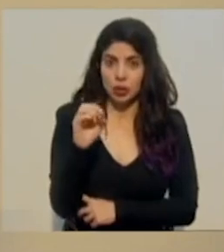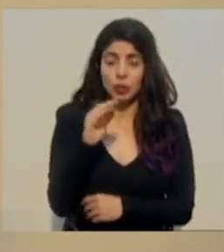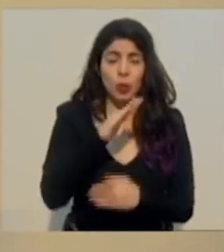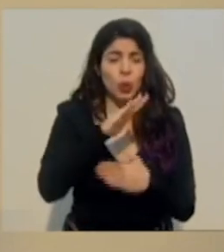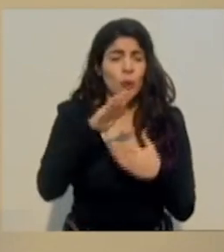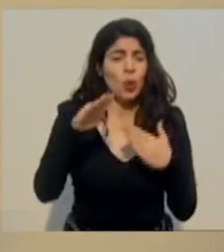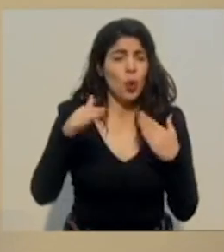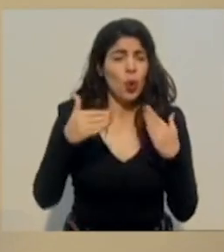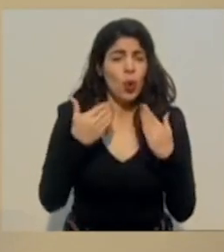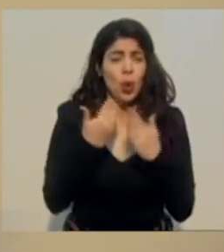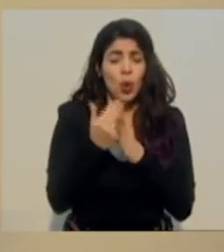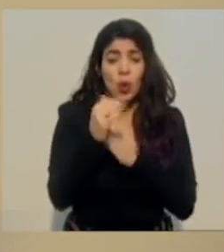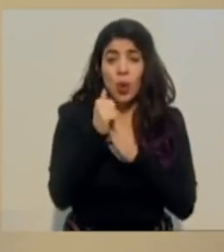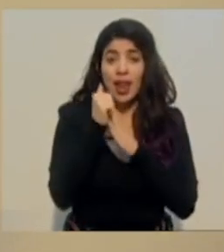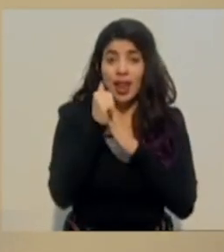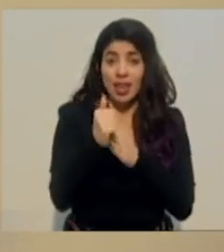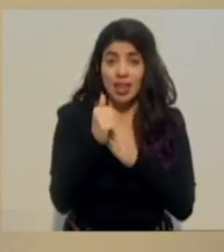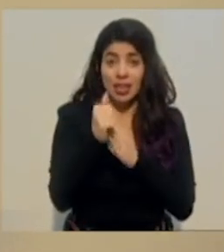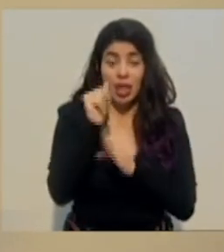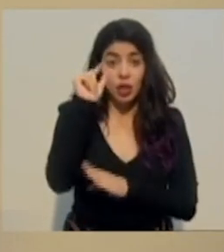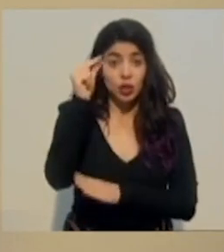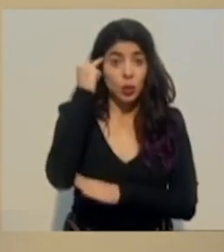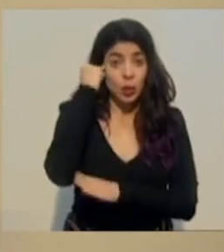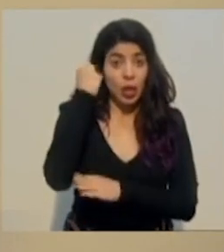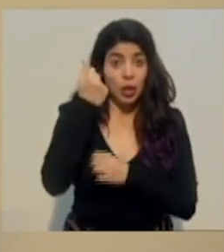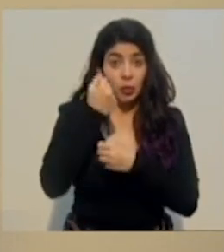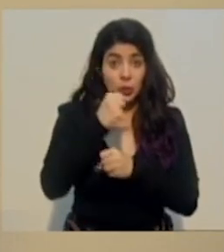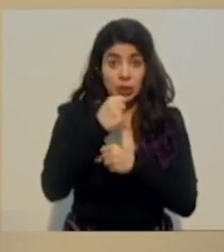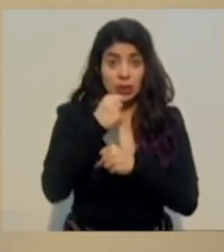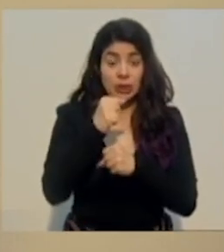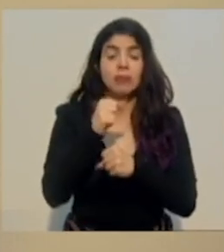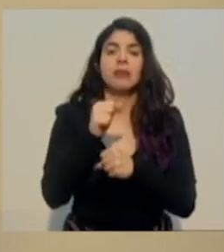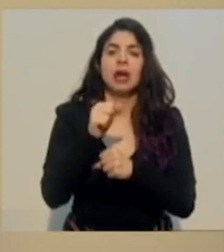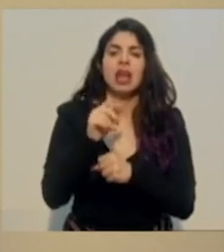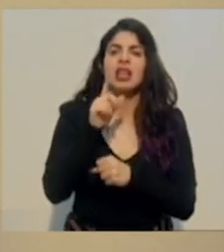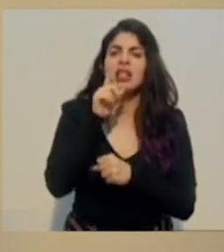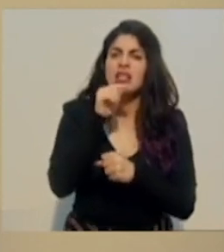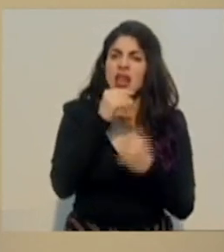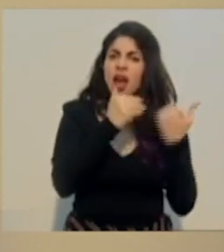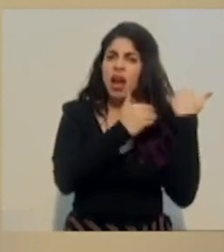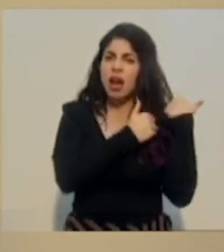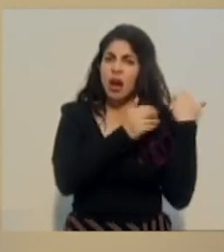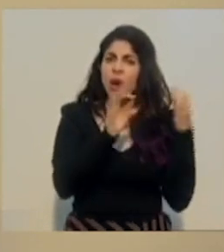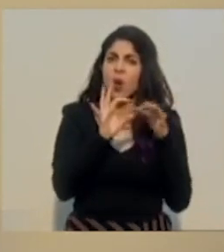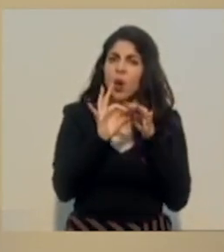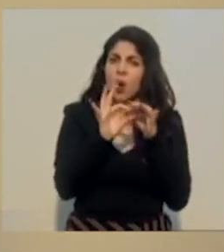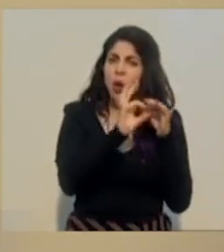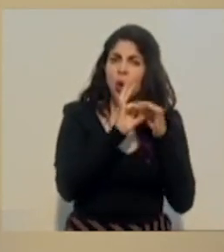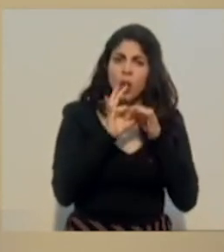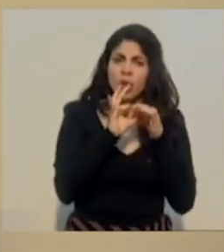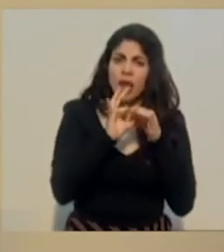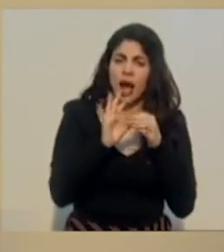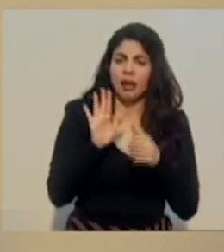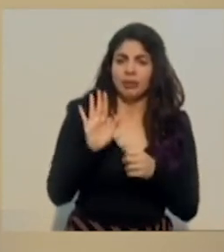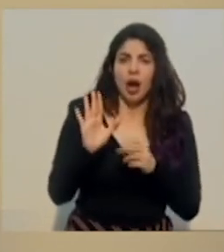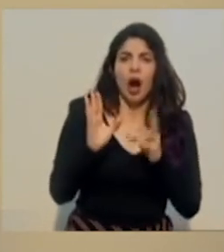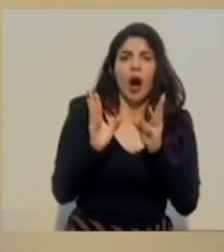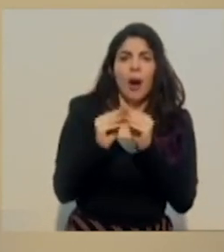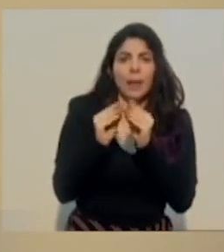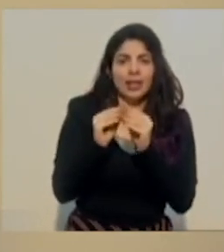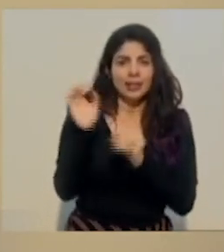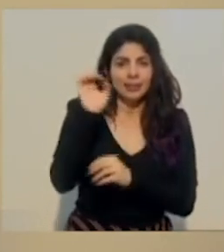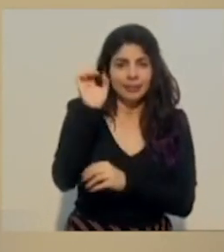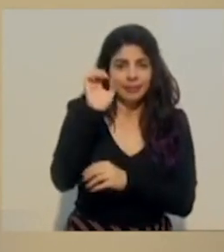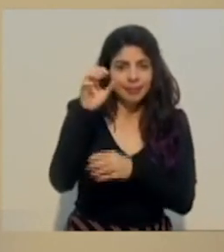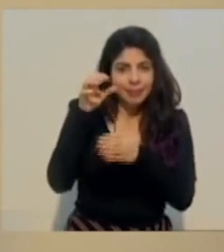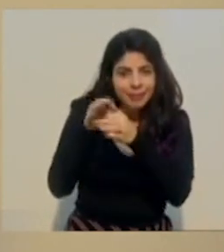gobiernos locales que cae en la coordinación de la Comisión Local de Emergencia es a partir de